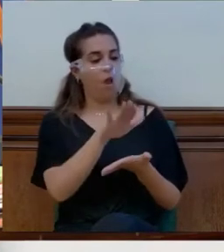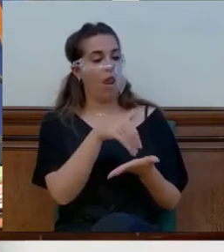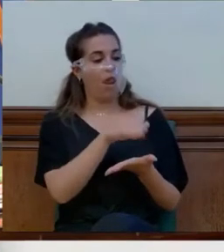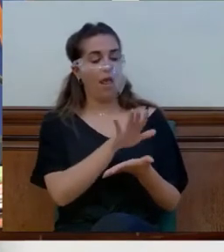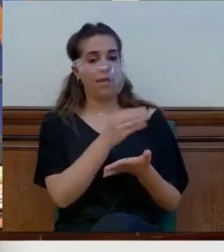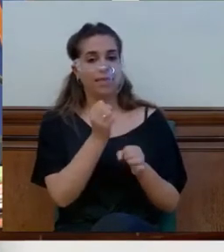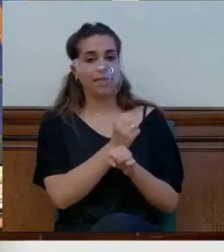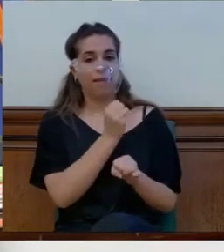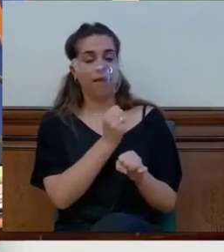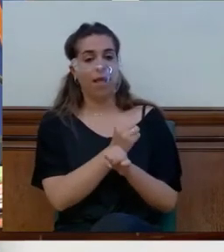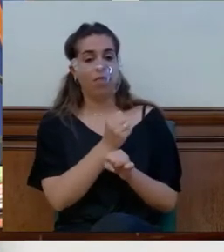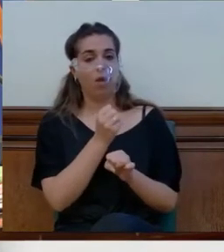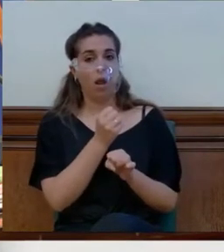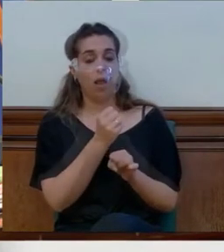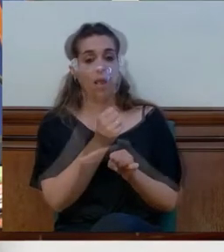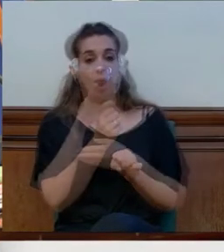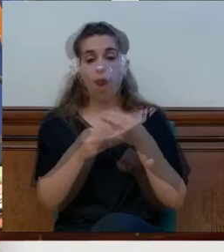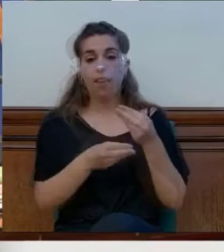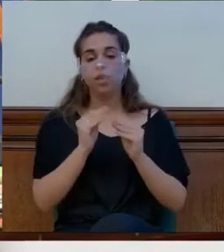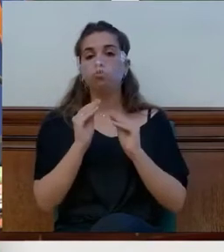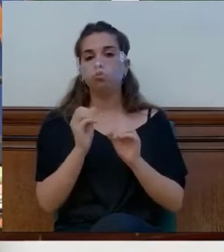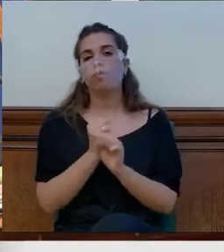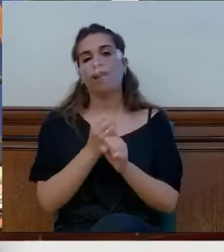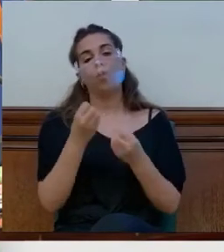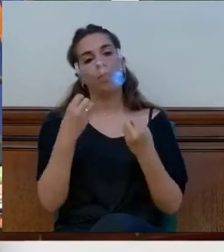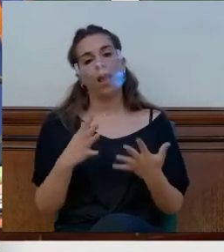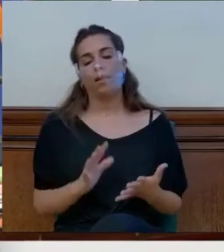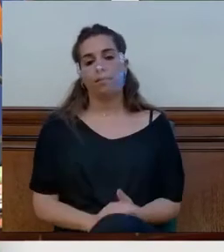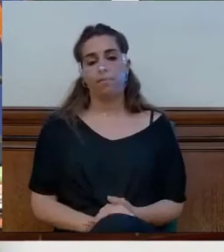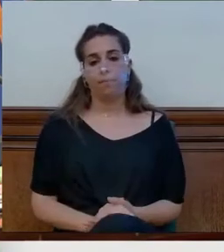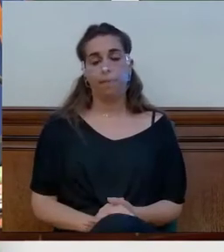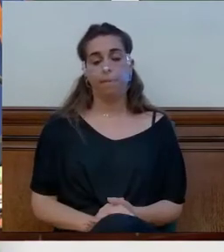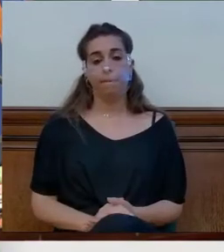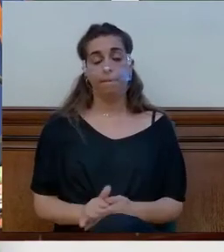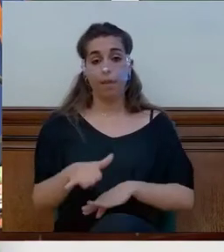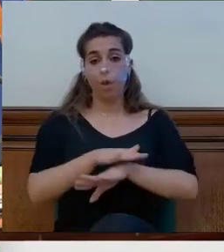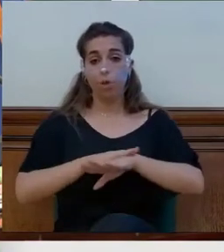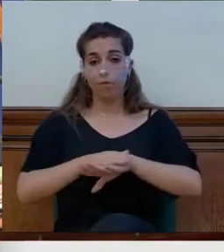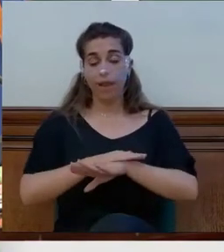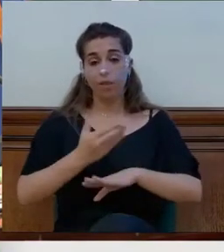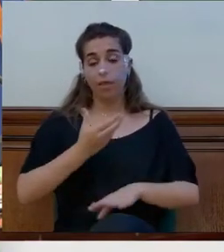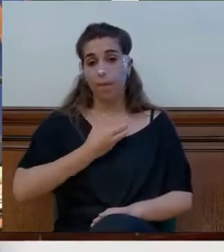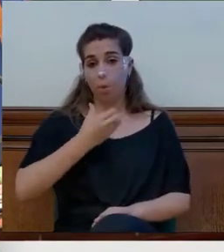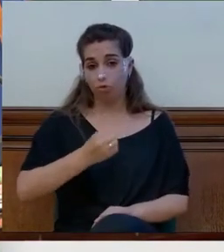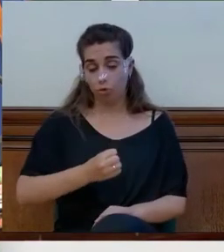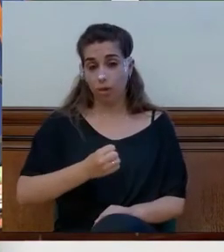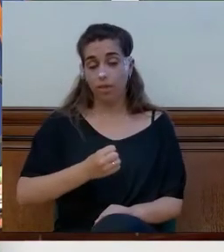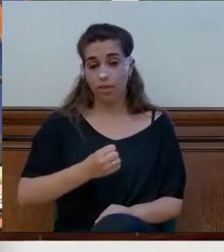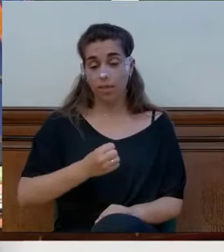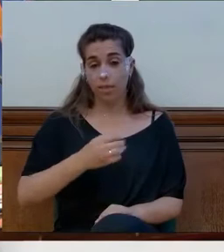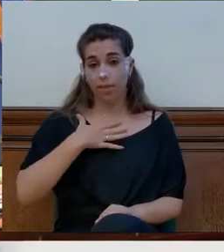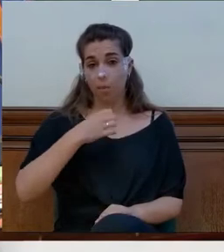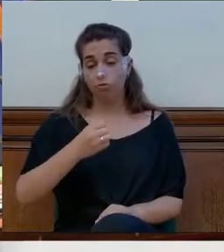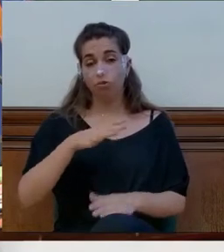y criticó lo que estaba pasando. Que el Gobierno de Mosto les hable de buen trato